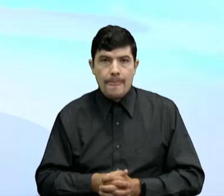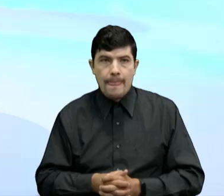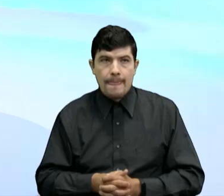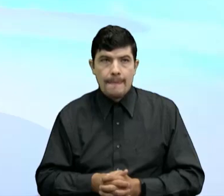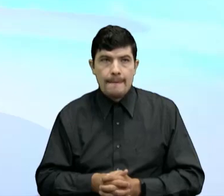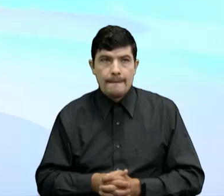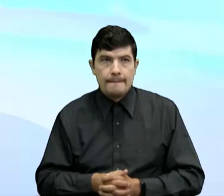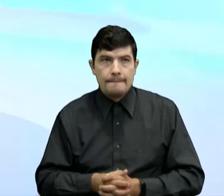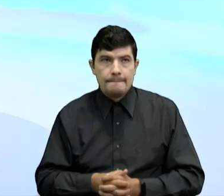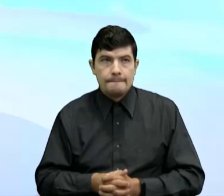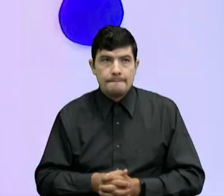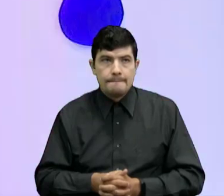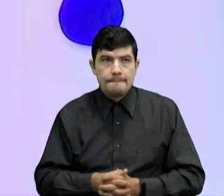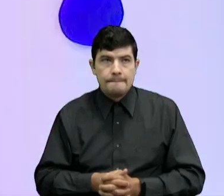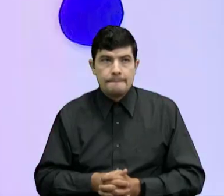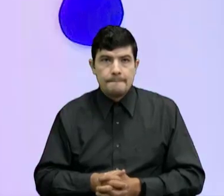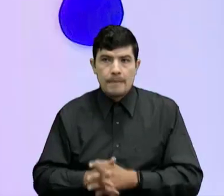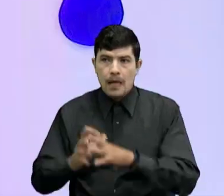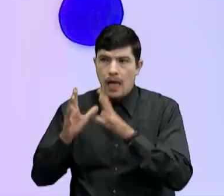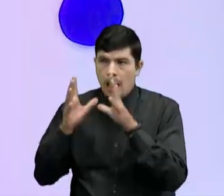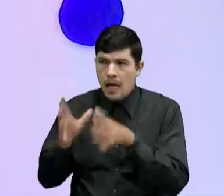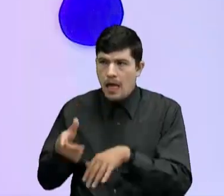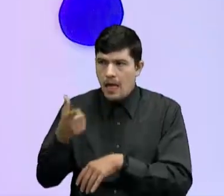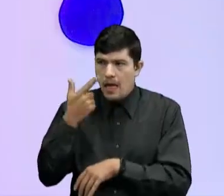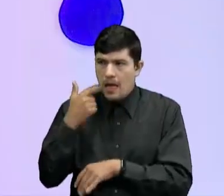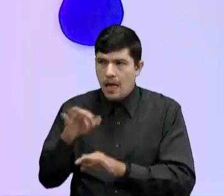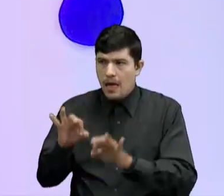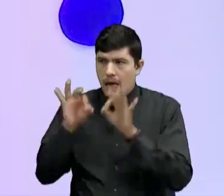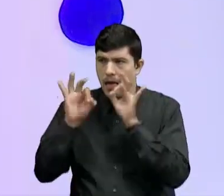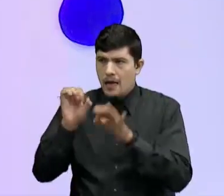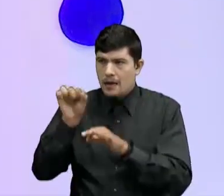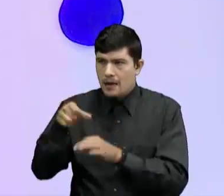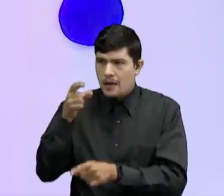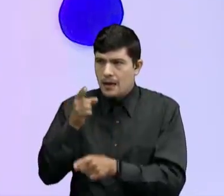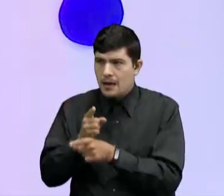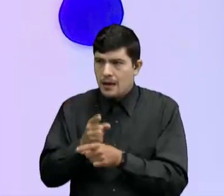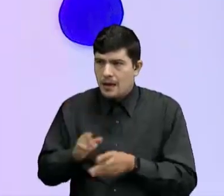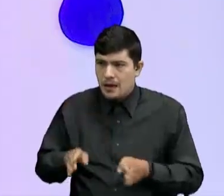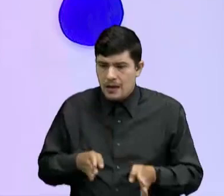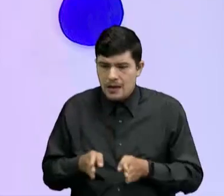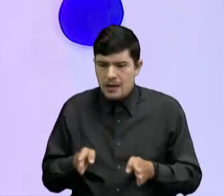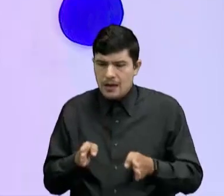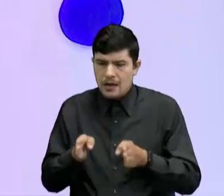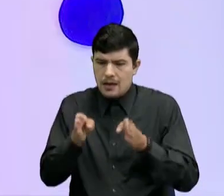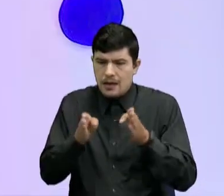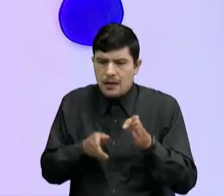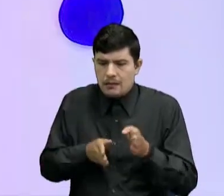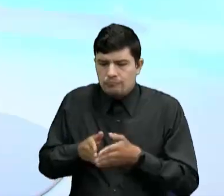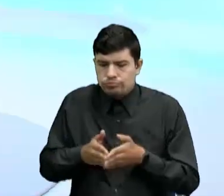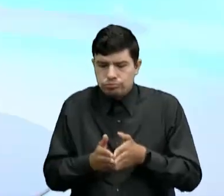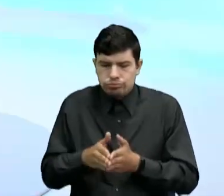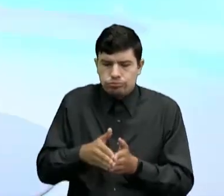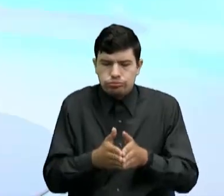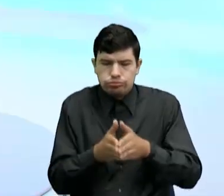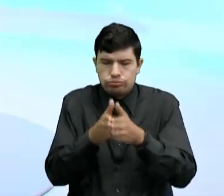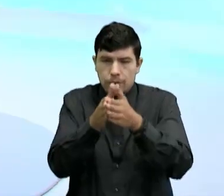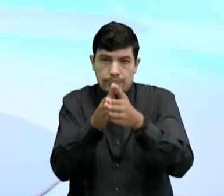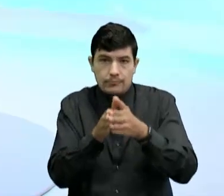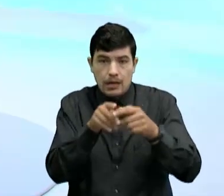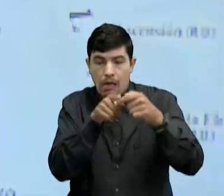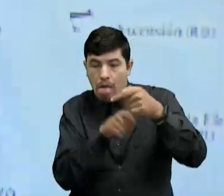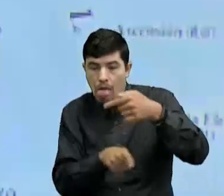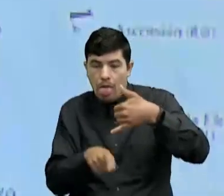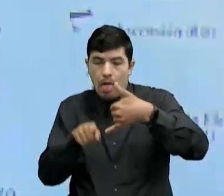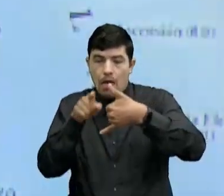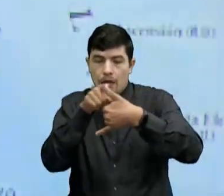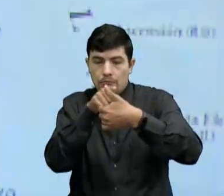recorrido Ah no Ahí el El pasito Y ya Entonces imagínate Por ejemplo Estar en